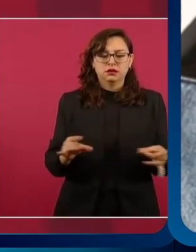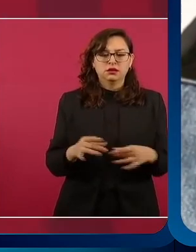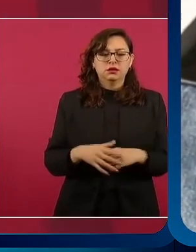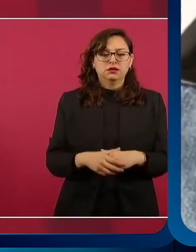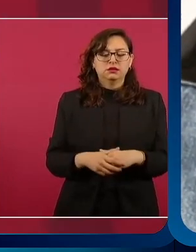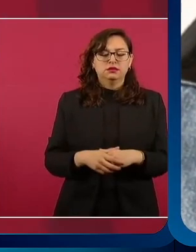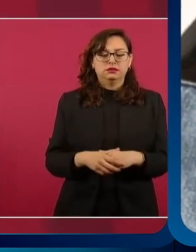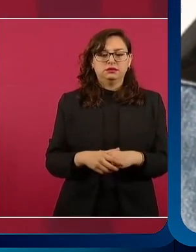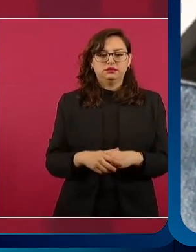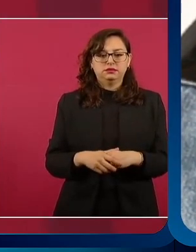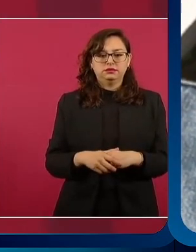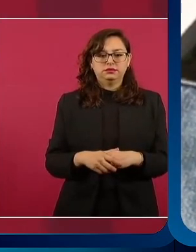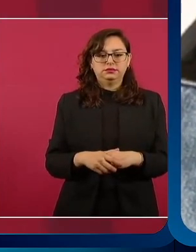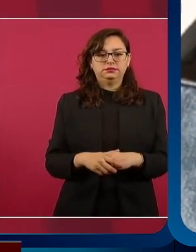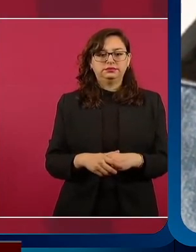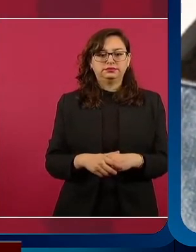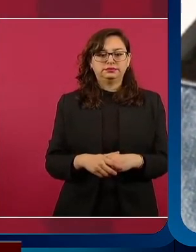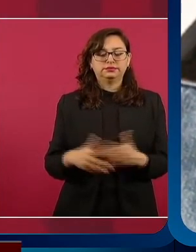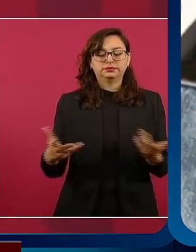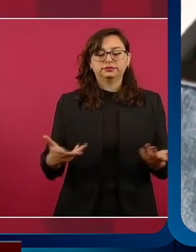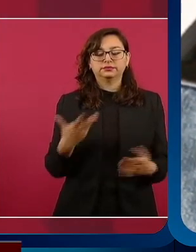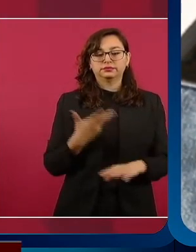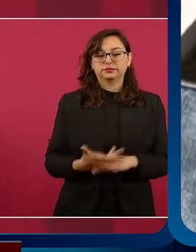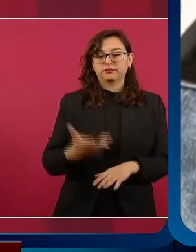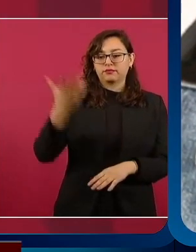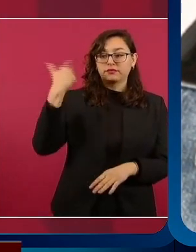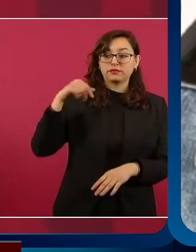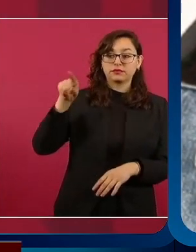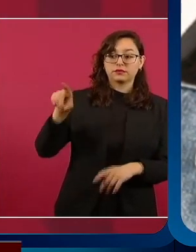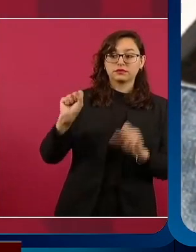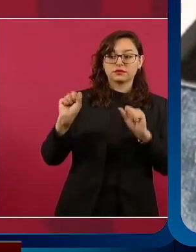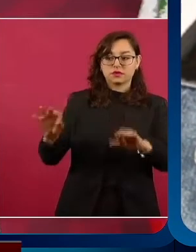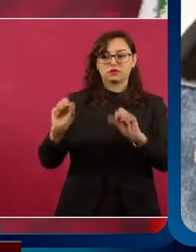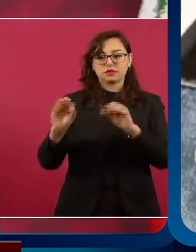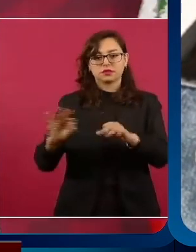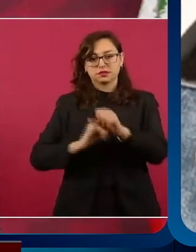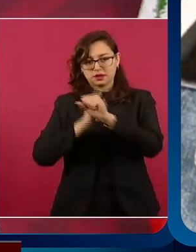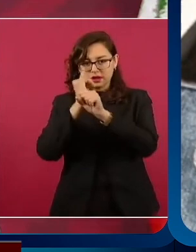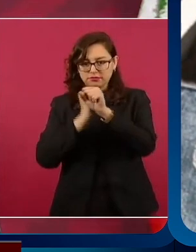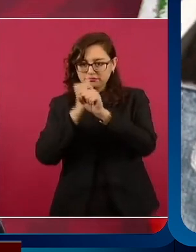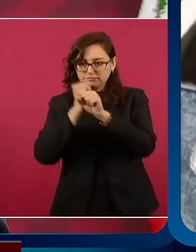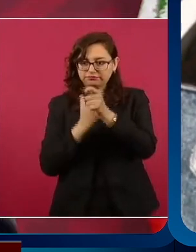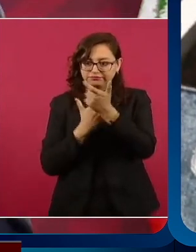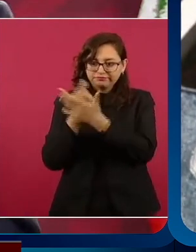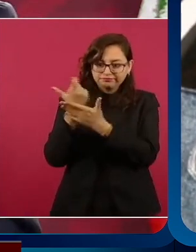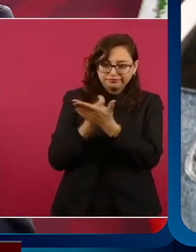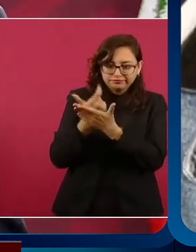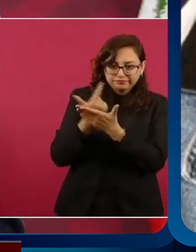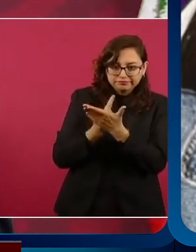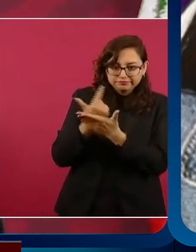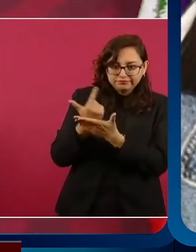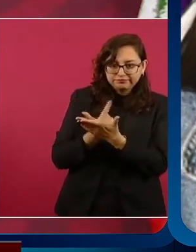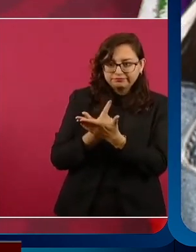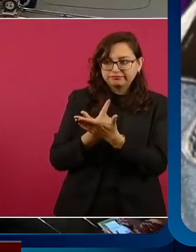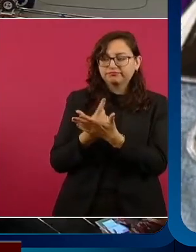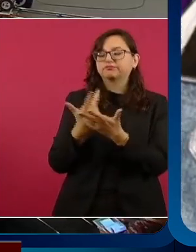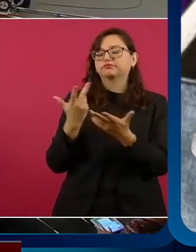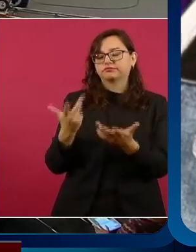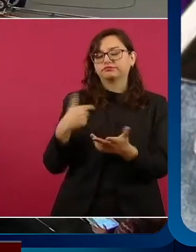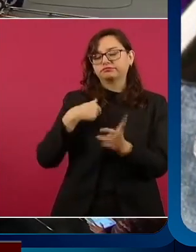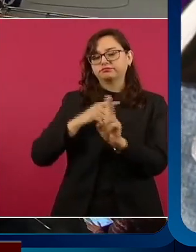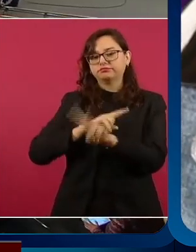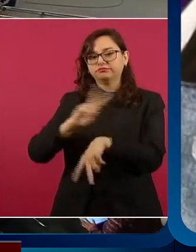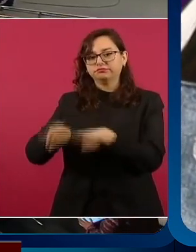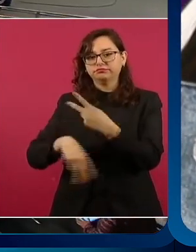¿Qué onda amigos? ¿Cómo están? Soy su amiga Juncal Solano y arrancamos con la información del día de hoy. Bienvenidos sean todos ustedes a otra emisión más aquí en su canal preferido, El